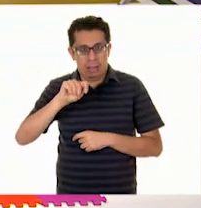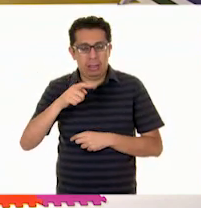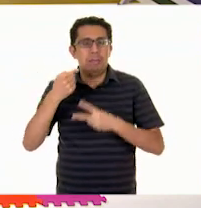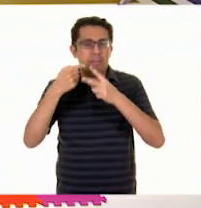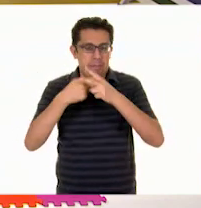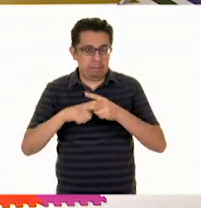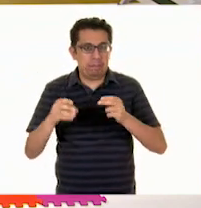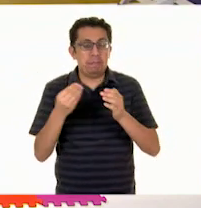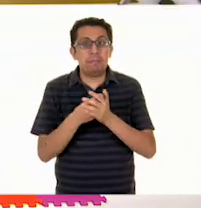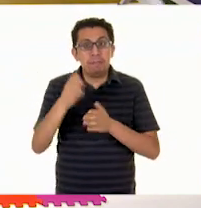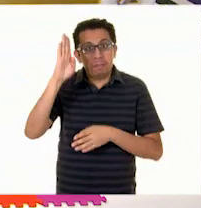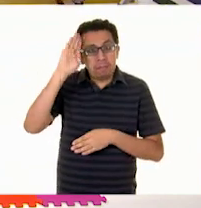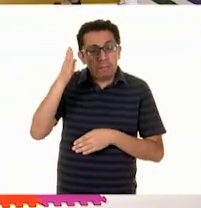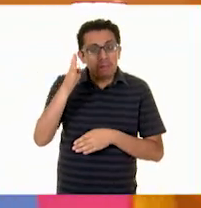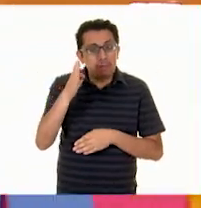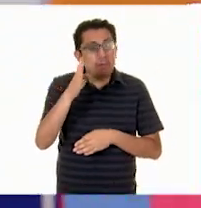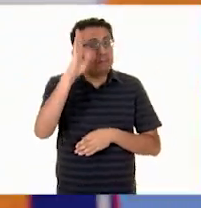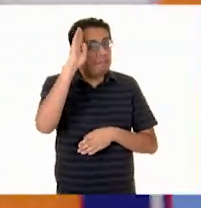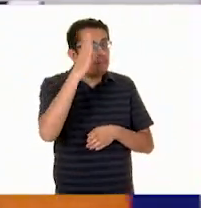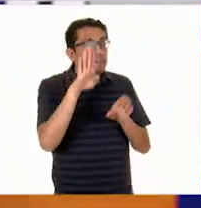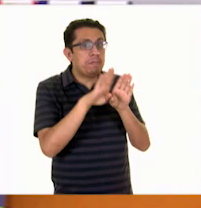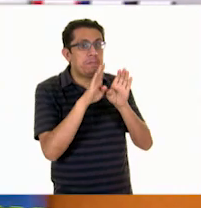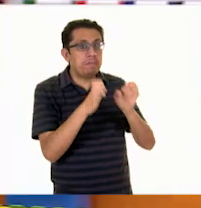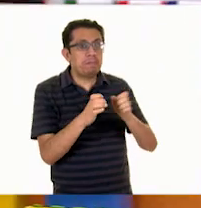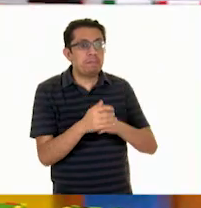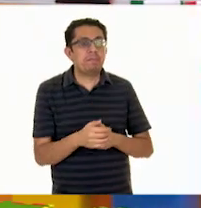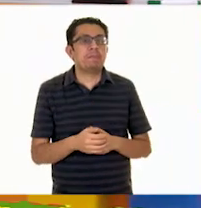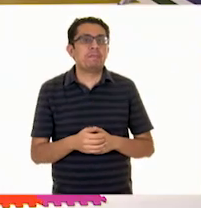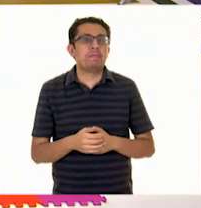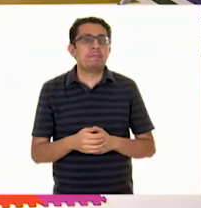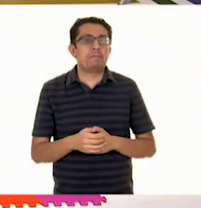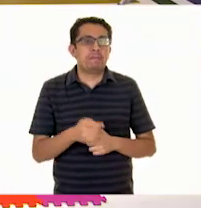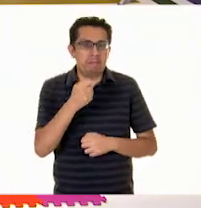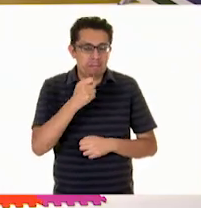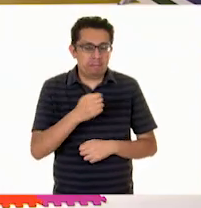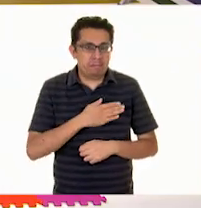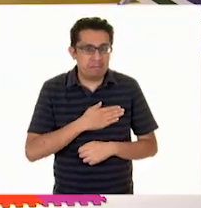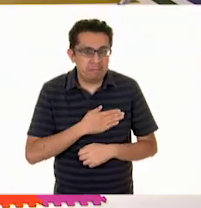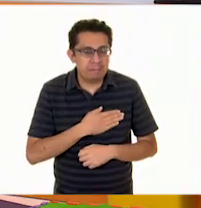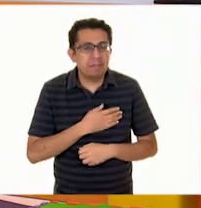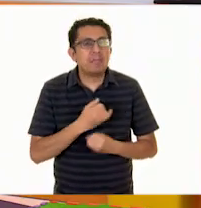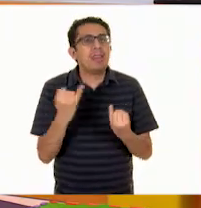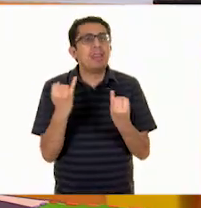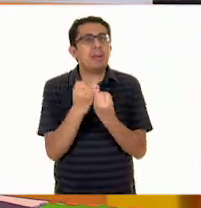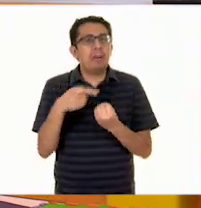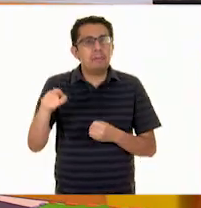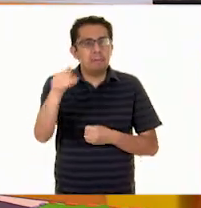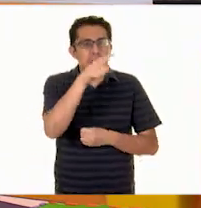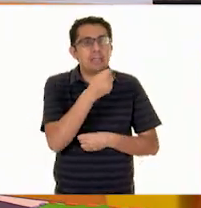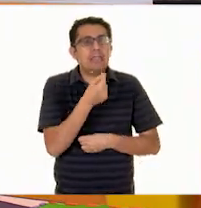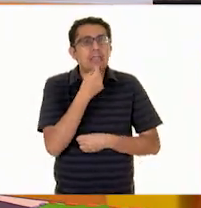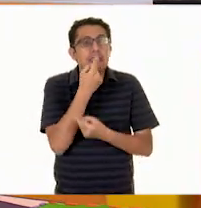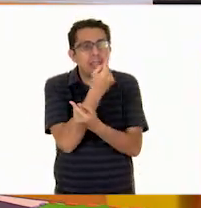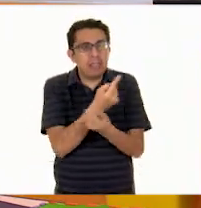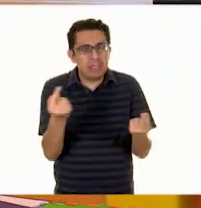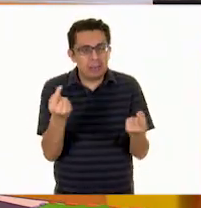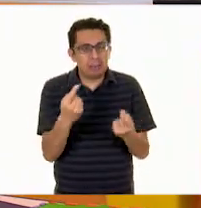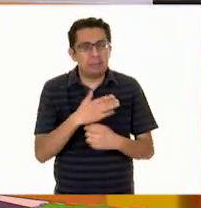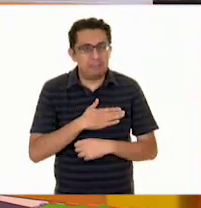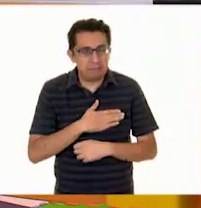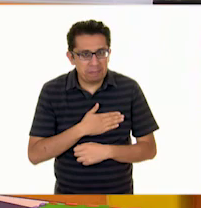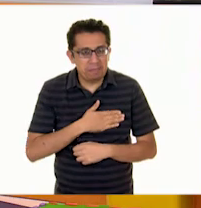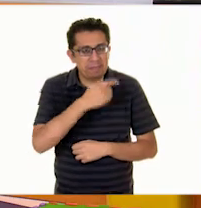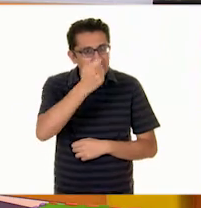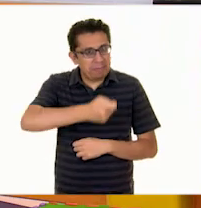maestra! ¡Hola, Erick! ¿Qué tal? Te saludo con el corazón, igual que a las niñas y a los niños que nos están viendo desde sus